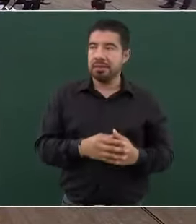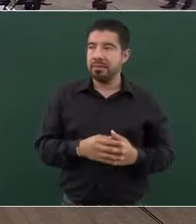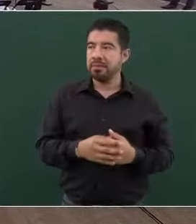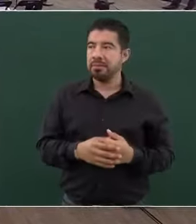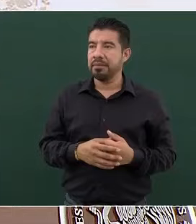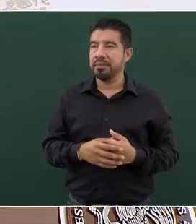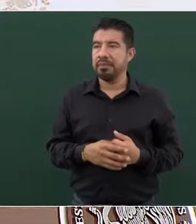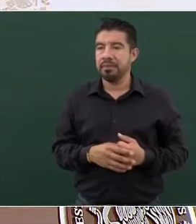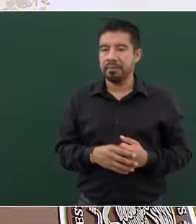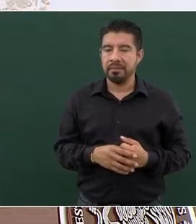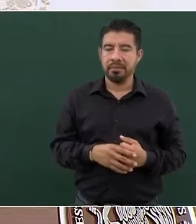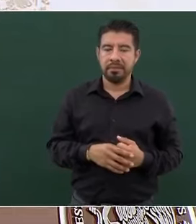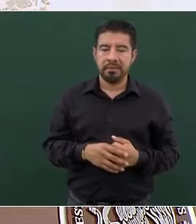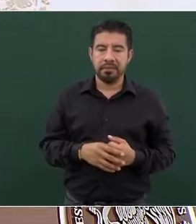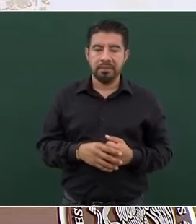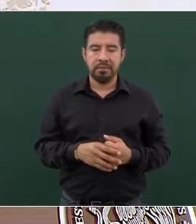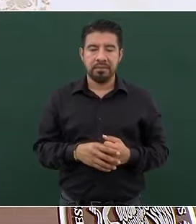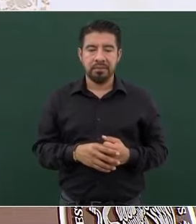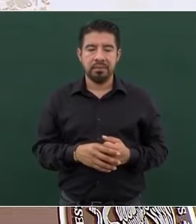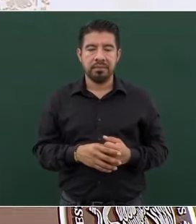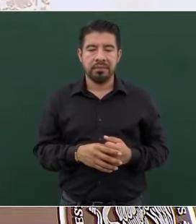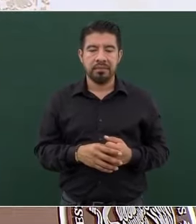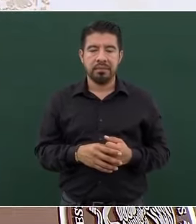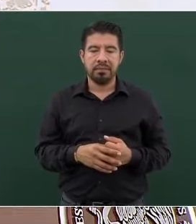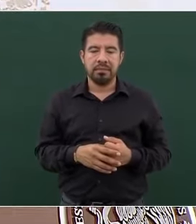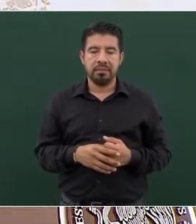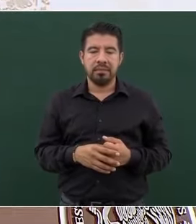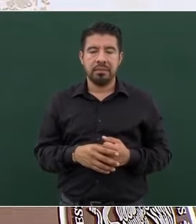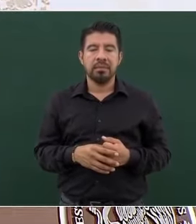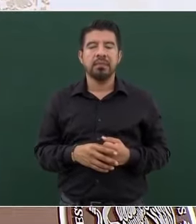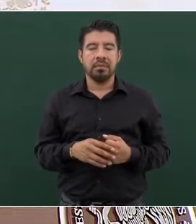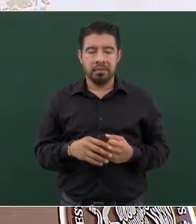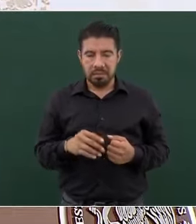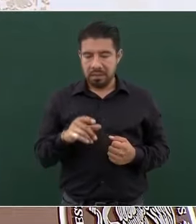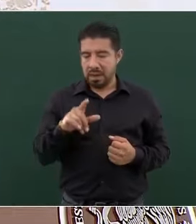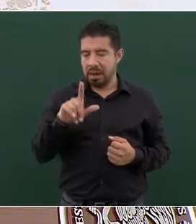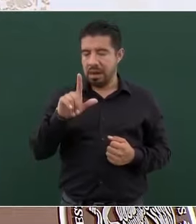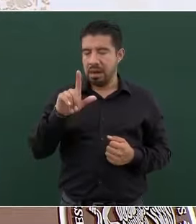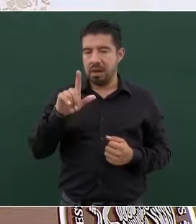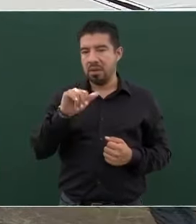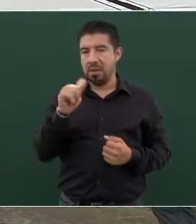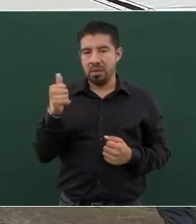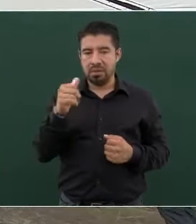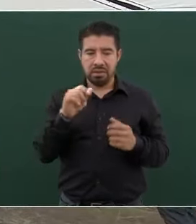La guerra del fútbol sobre Centroamérica, sí,